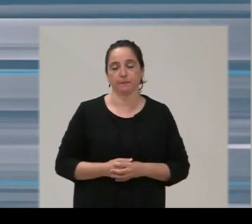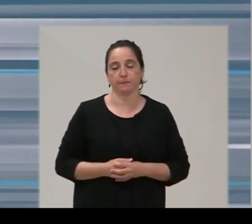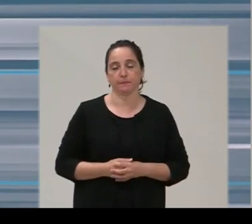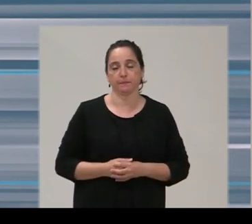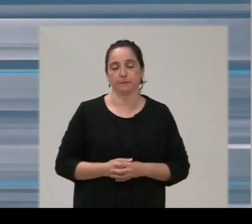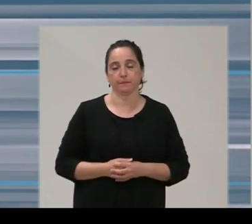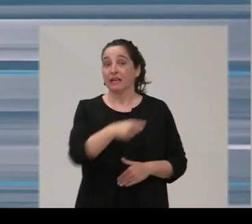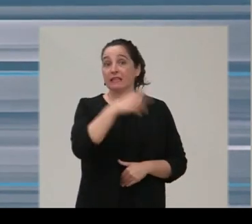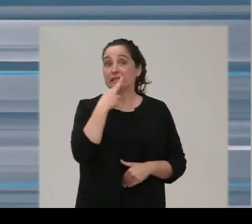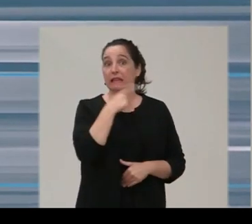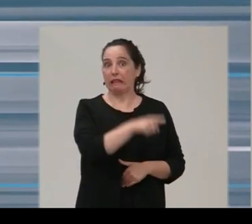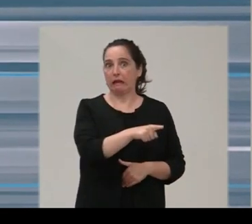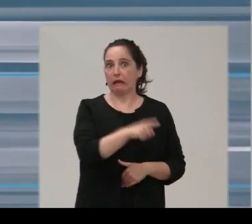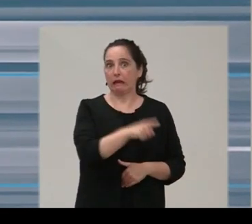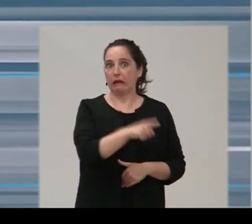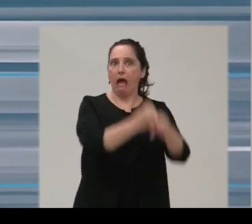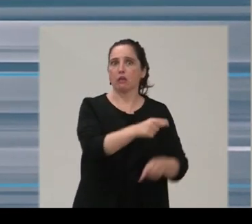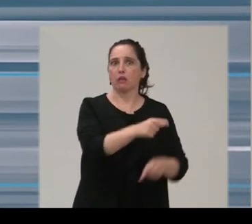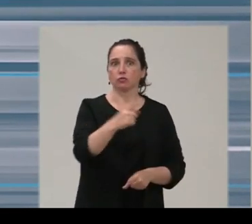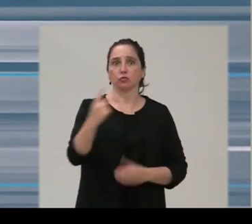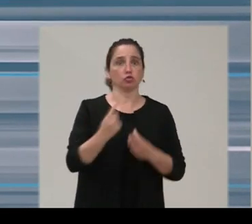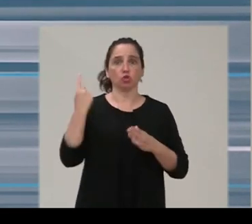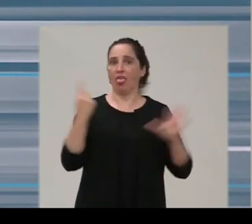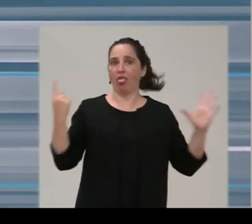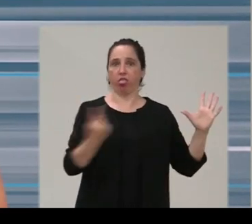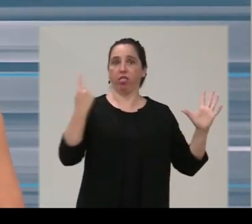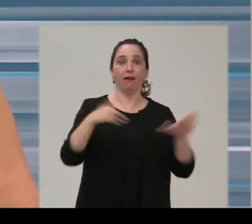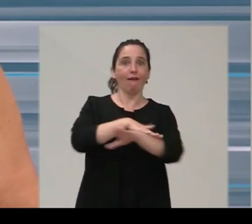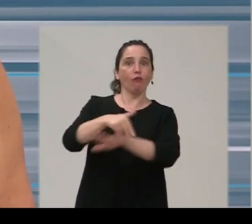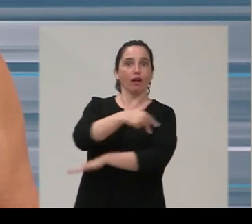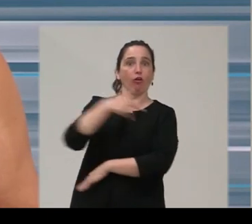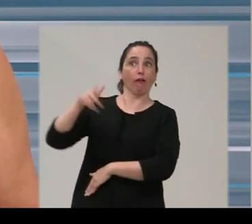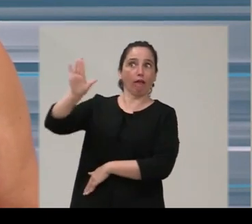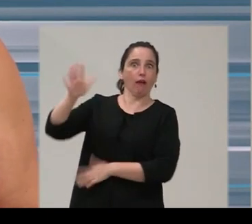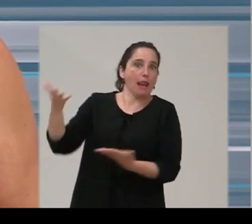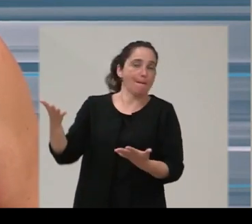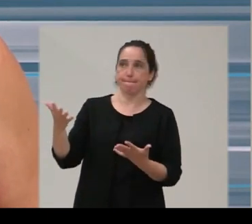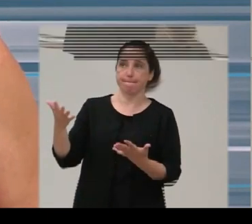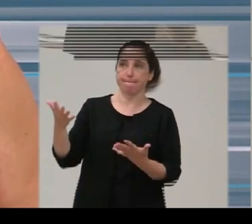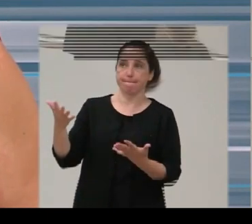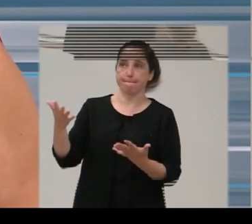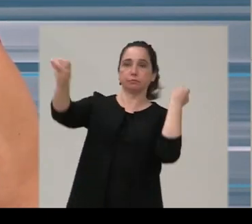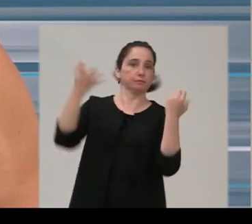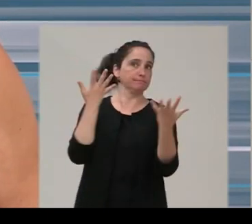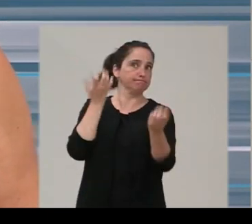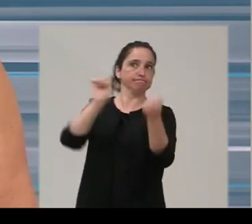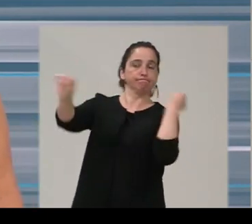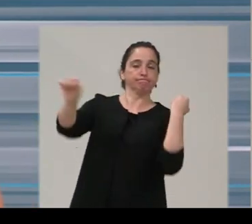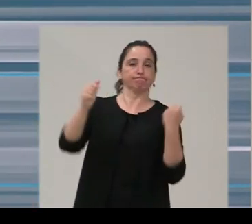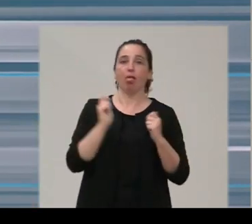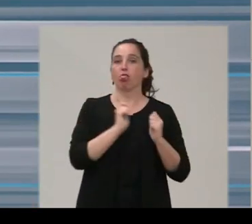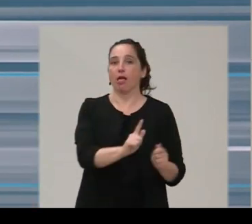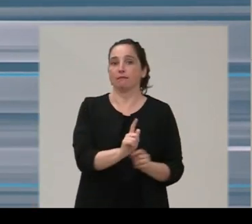Santander ha caminado durante muchos años en soledad con un gobierno regional que ha dado la espalda a la ciudad,